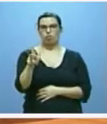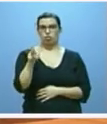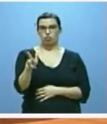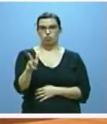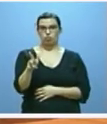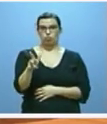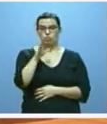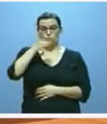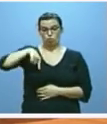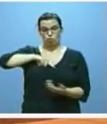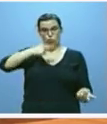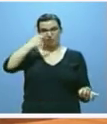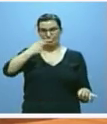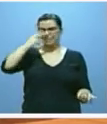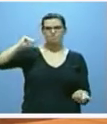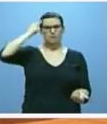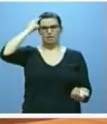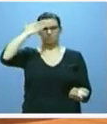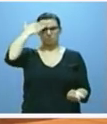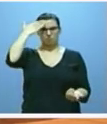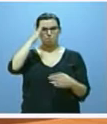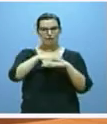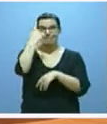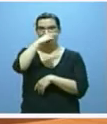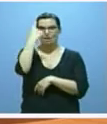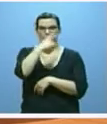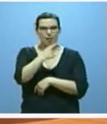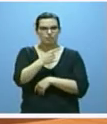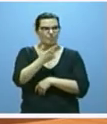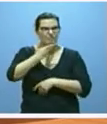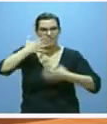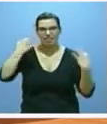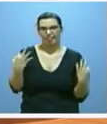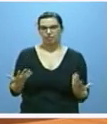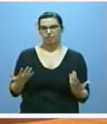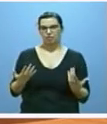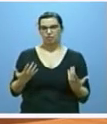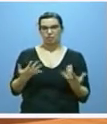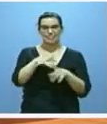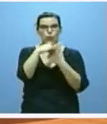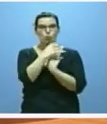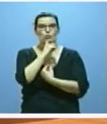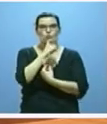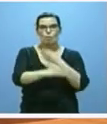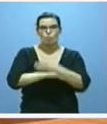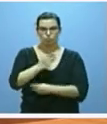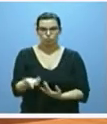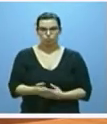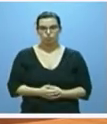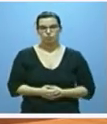interés como el que más de conocer cuanto antes la verdad de los hechos ocurridos.